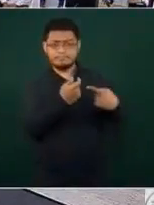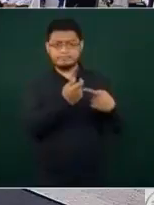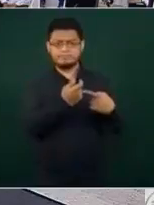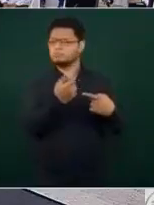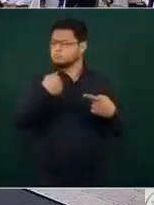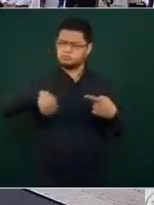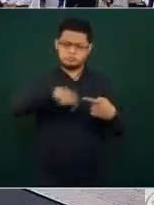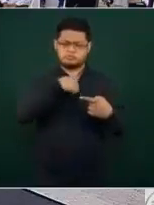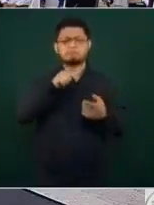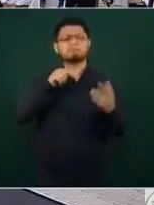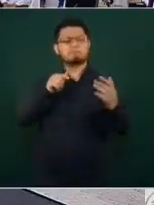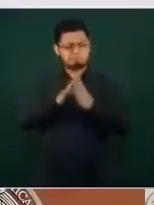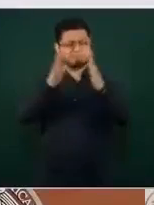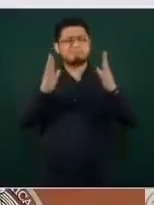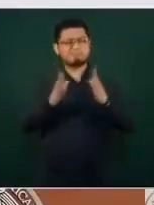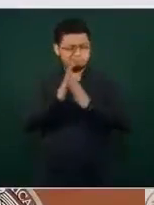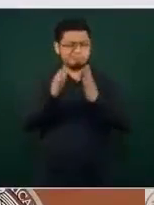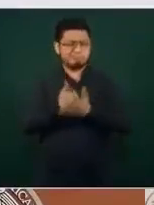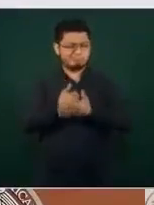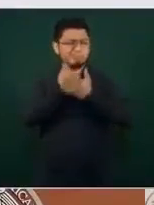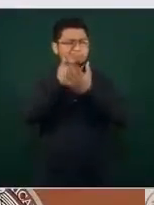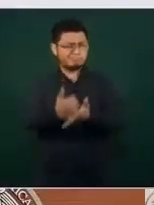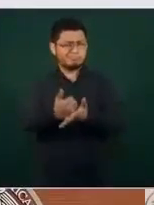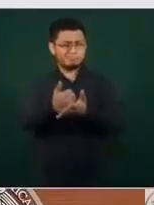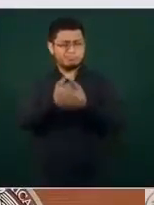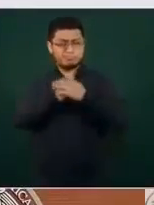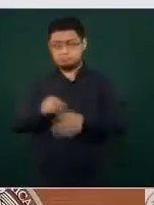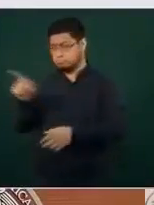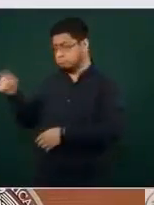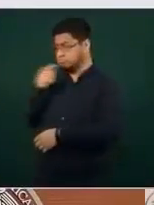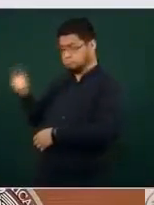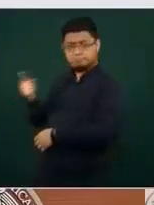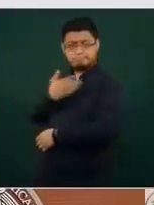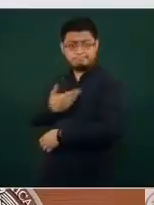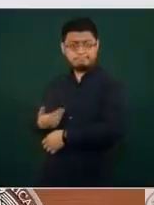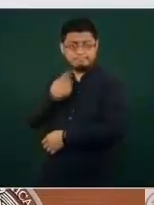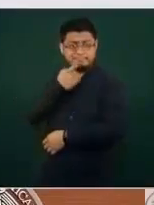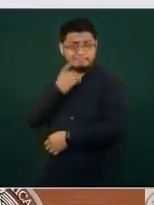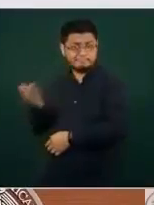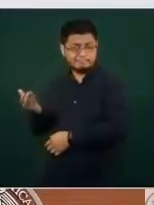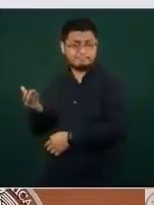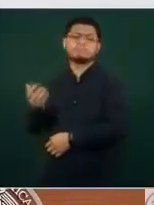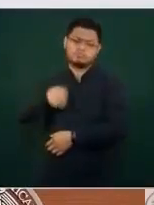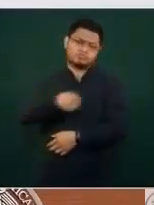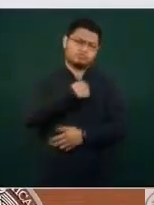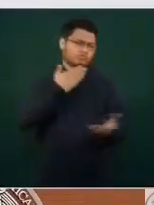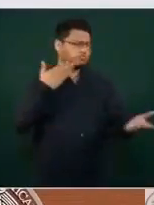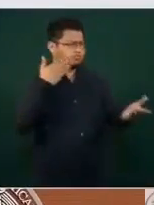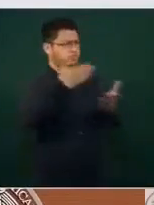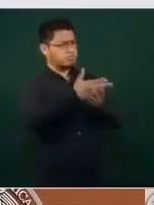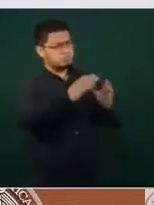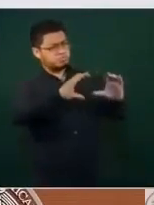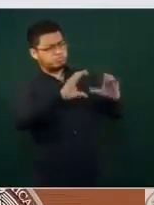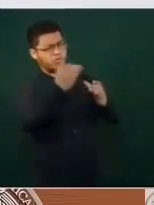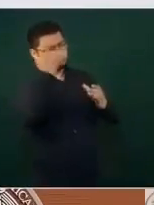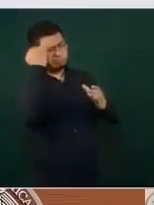participado también en la vacunación, como ya lo mencionó el señor presidente, nosotros atendimos los municipios rurales